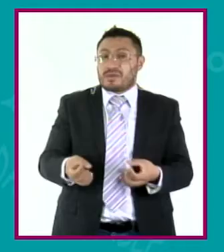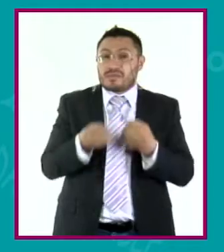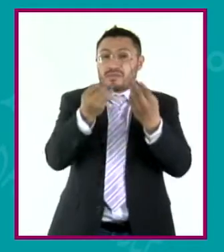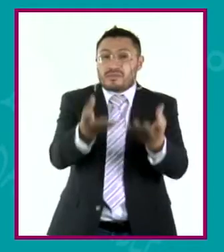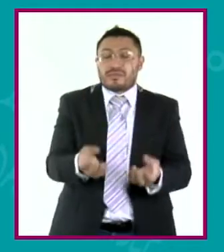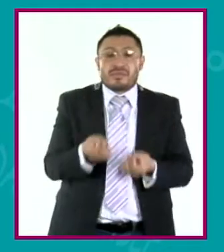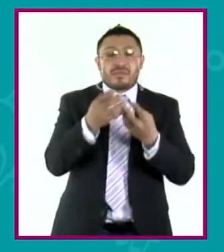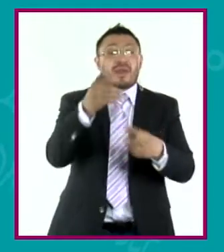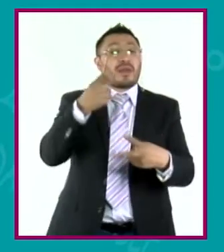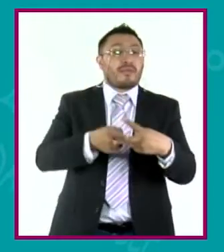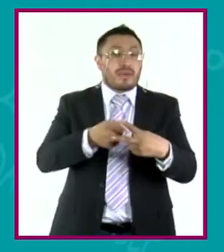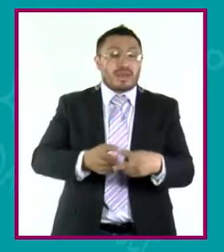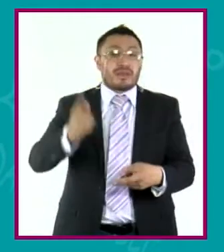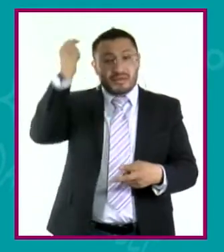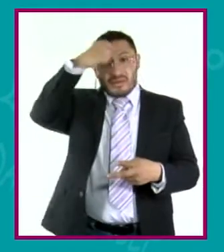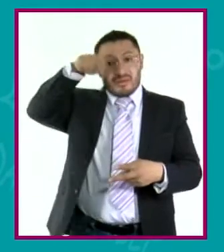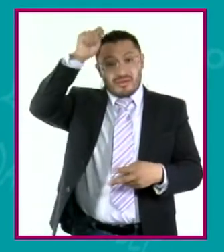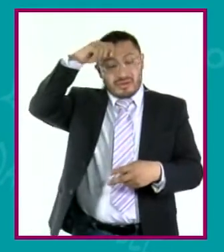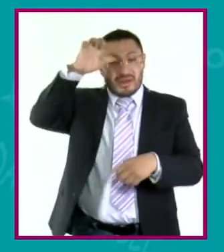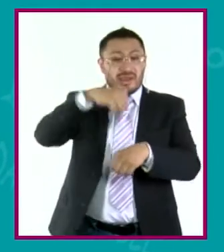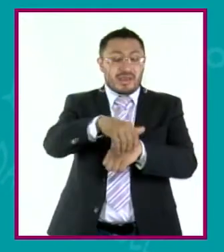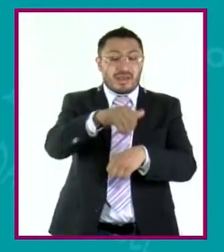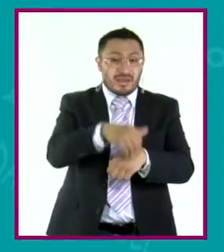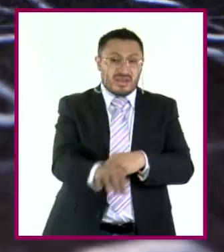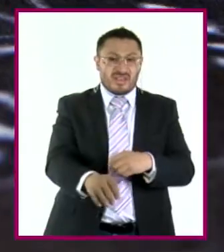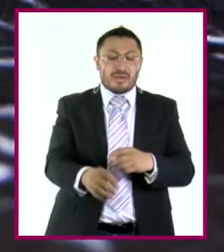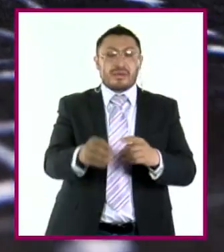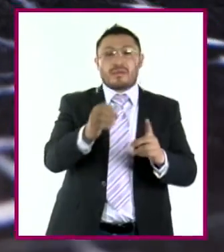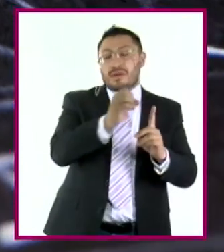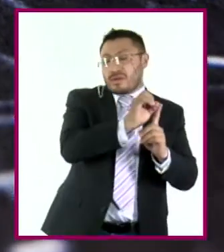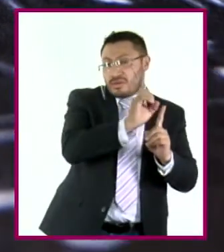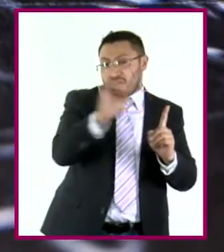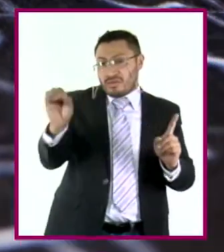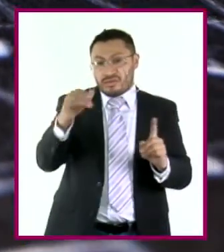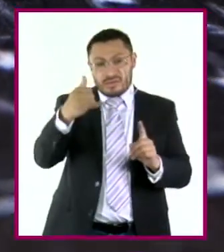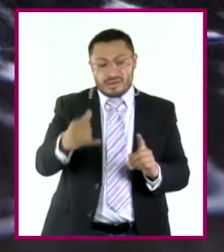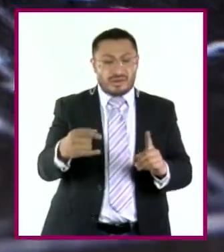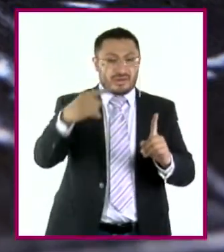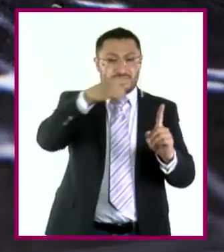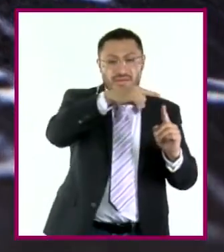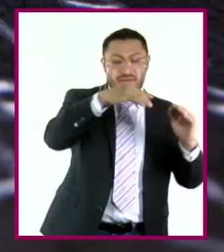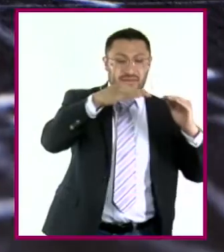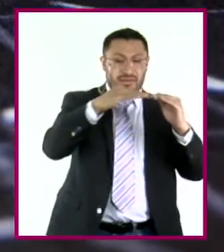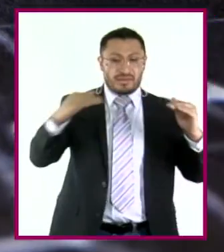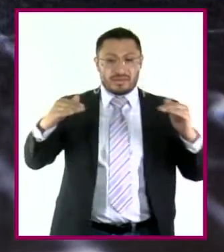matemático, la teoría de números, las series y las fracciones continuas.